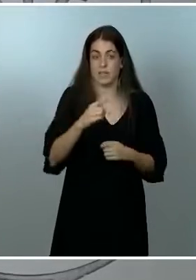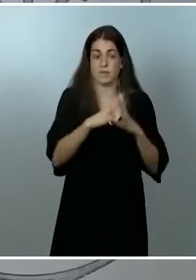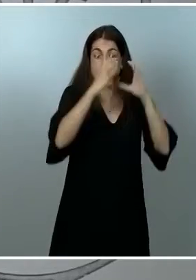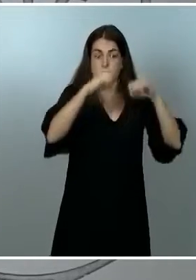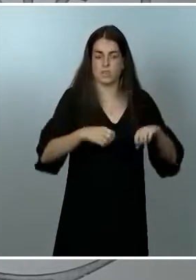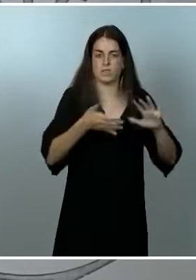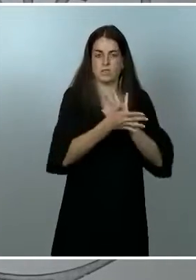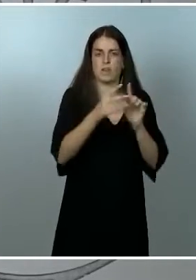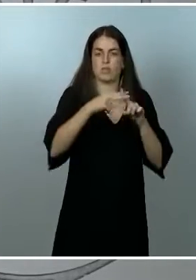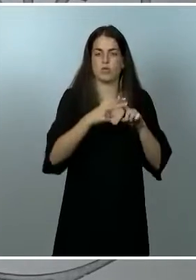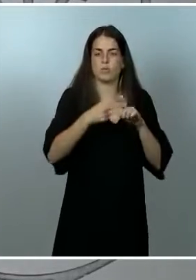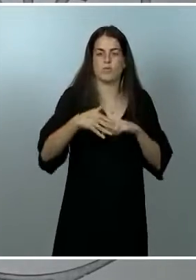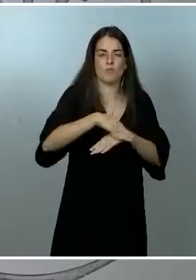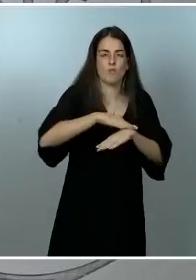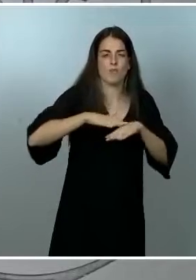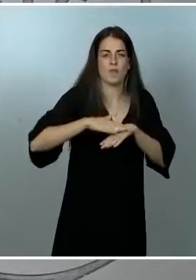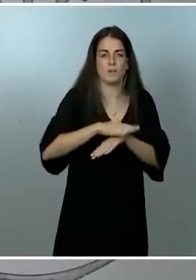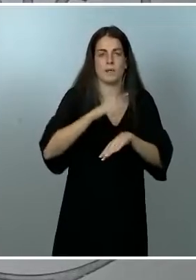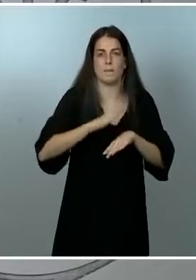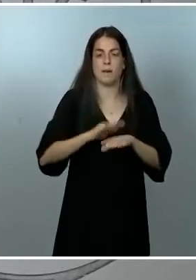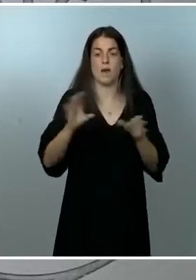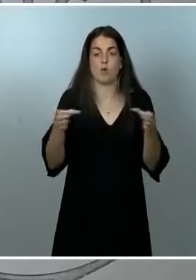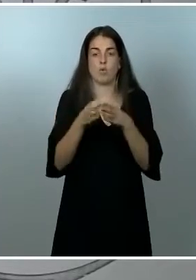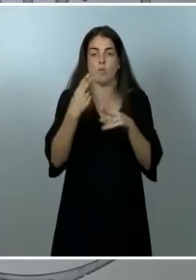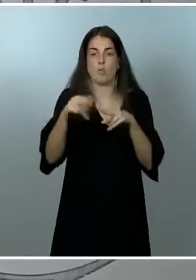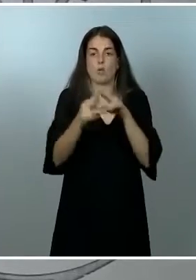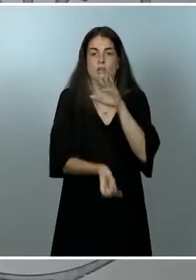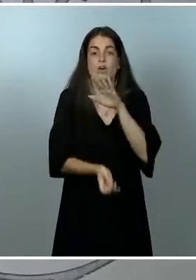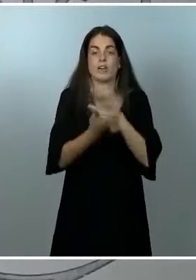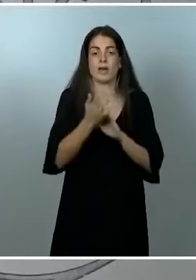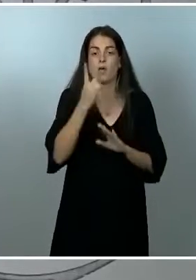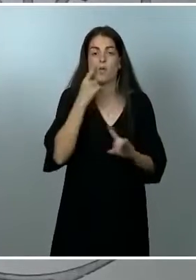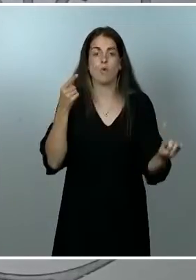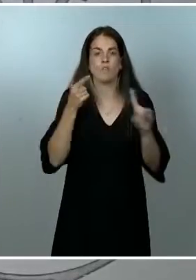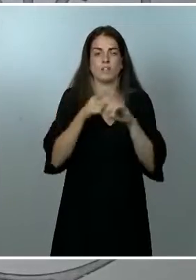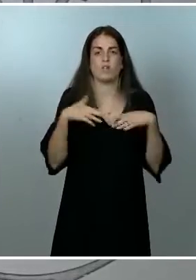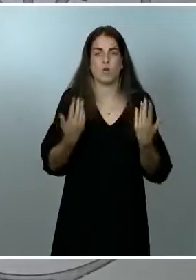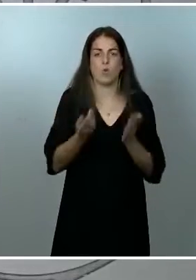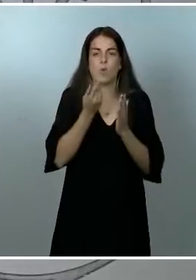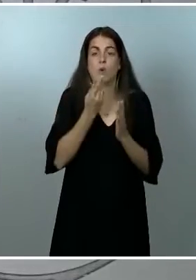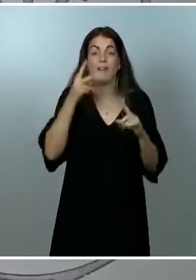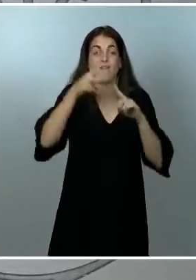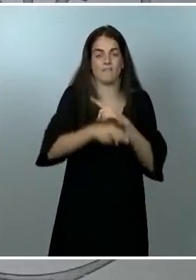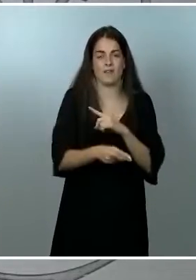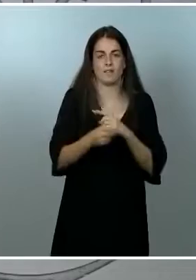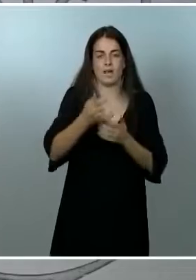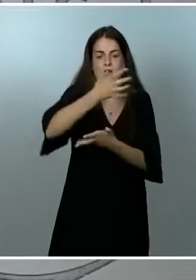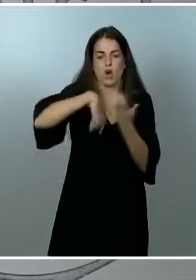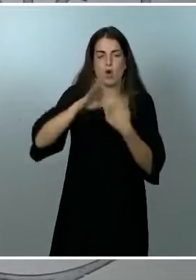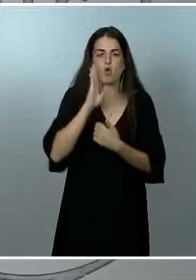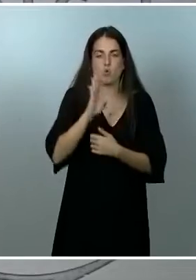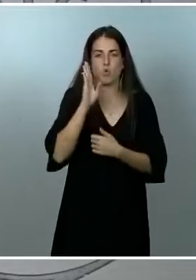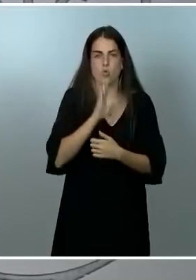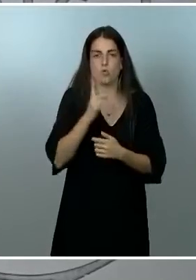para las formaciones políticas con el objeto de evitar y de prevenir la corrupción y la compra y venta